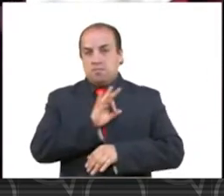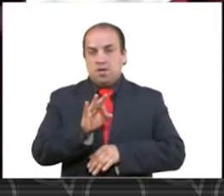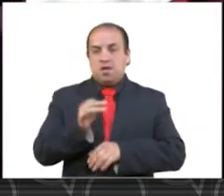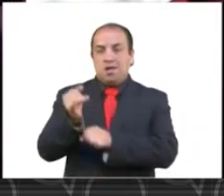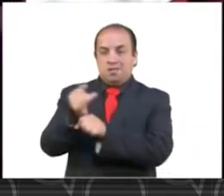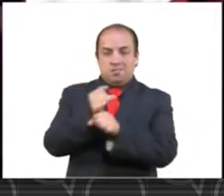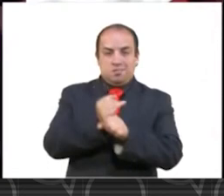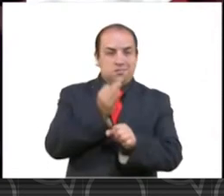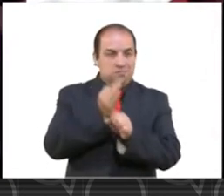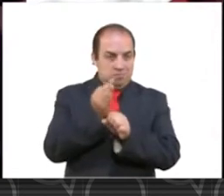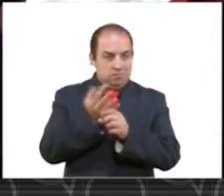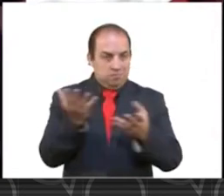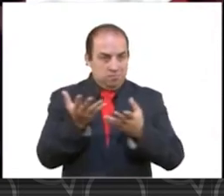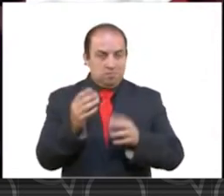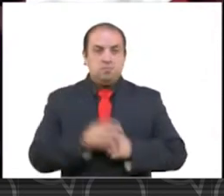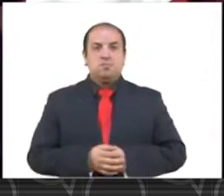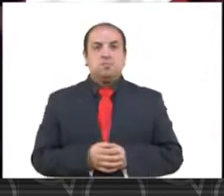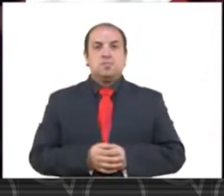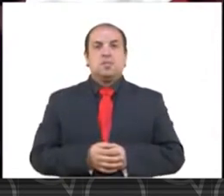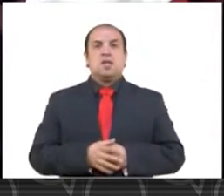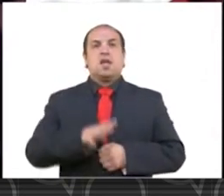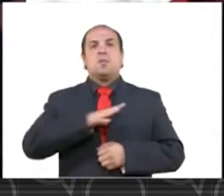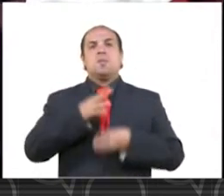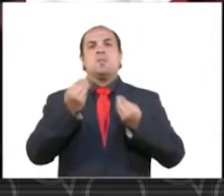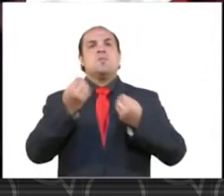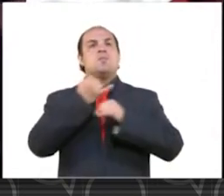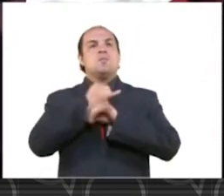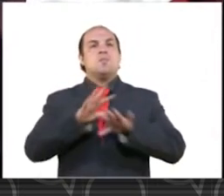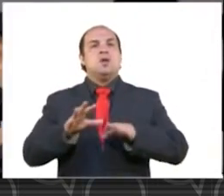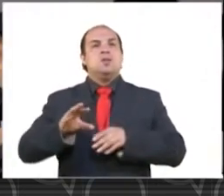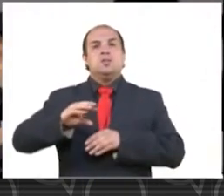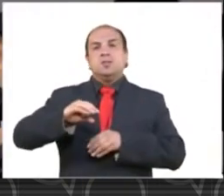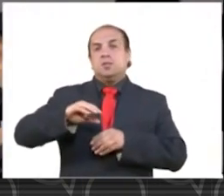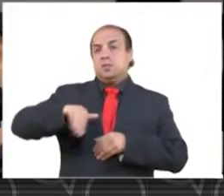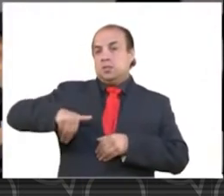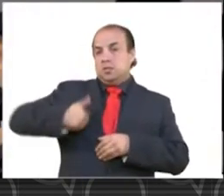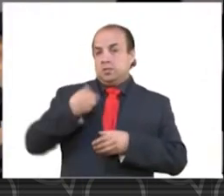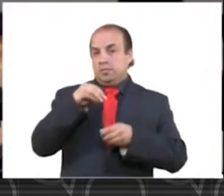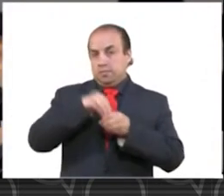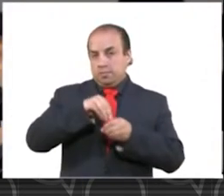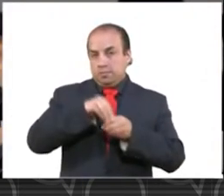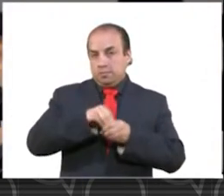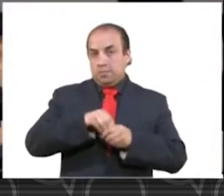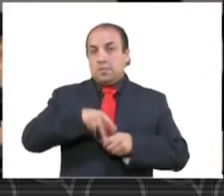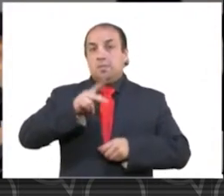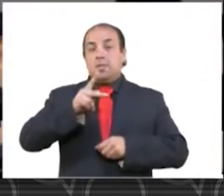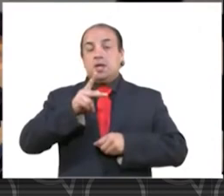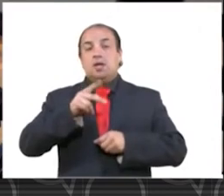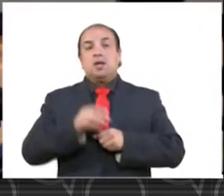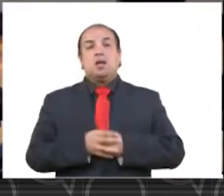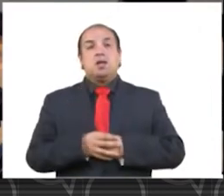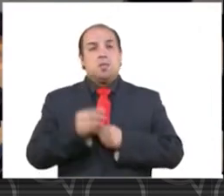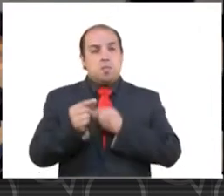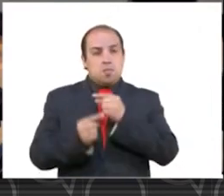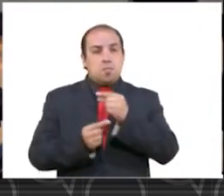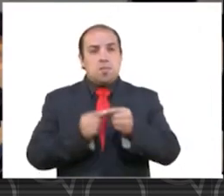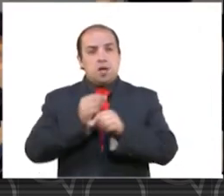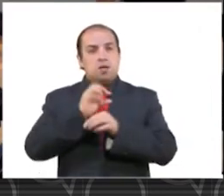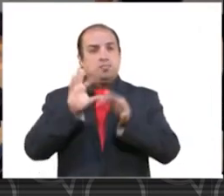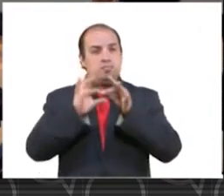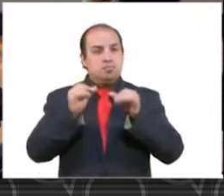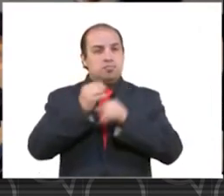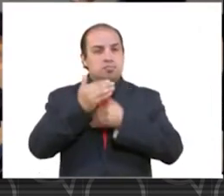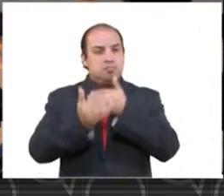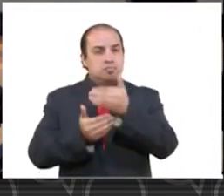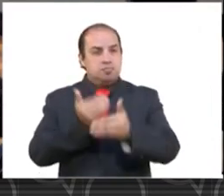datos posibles de esta investigación. Tenemos muchos datos reservados, pero los avances los iremos compartiendo. Ya